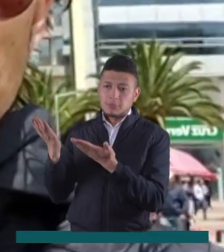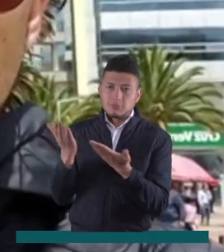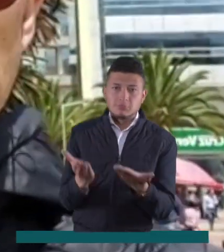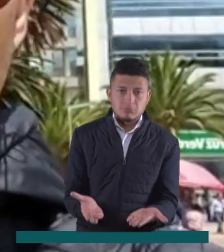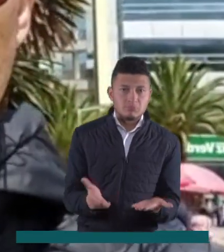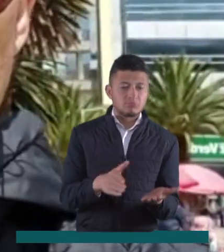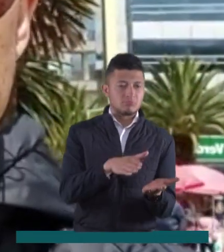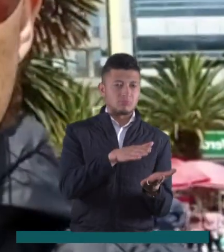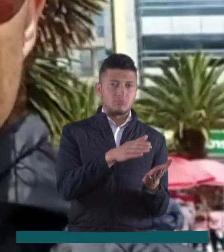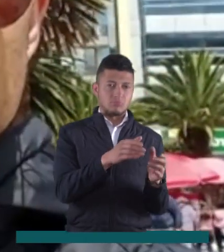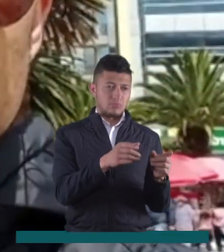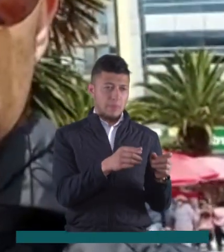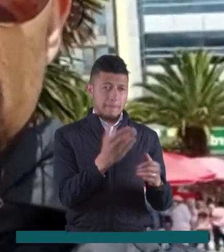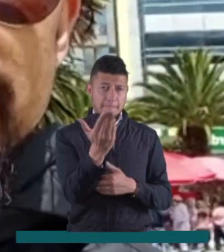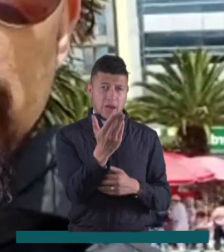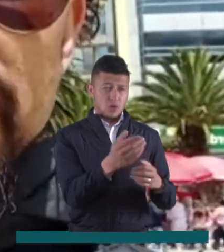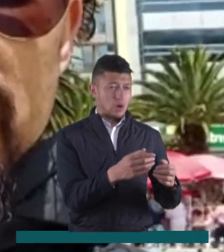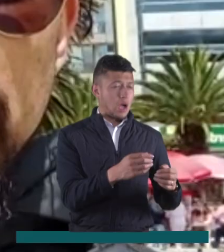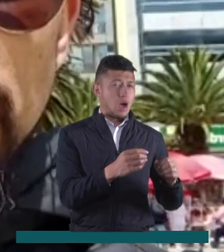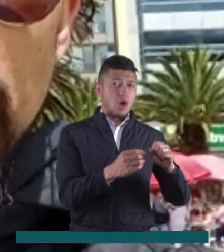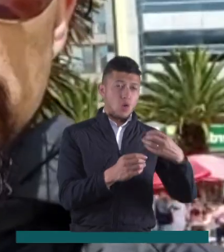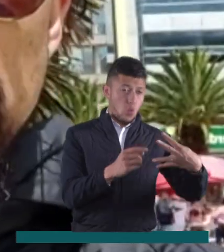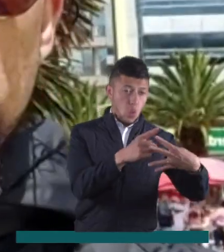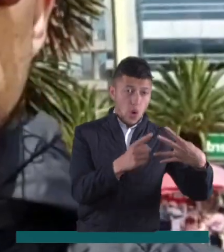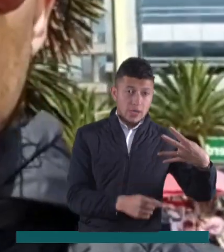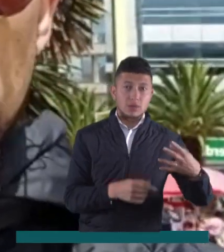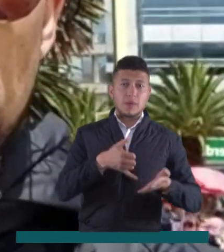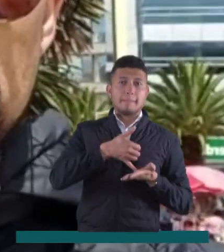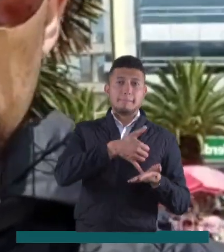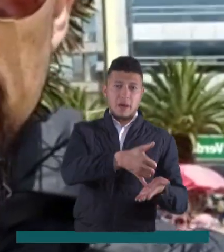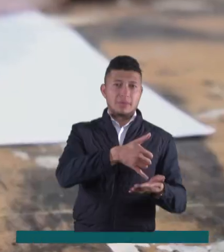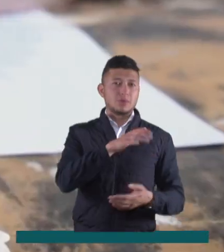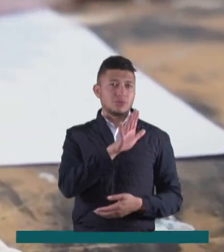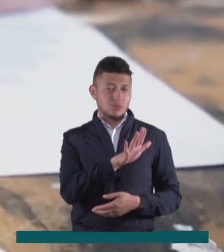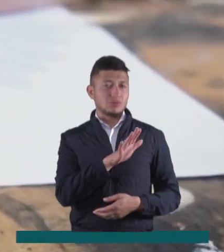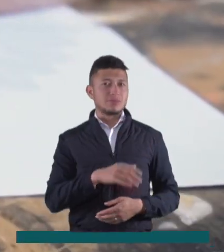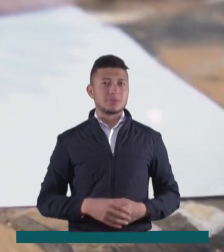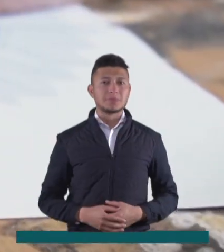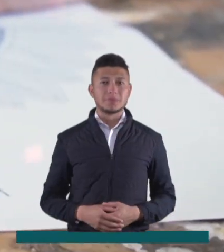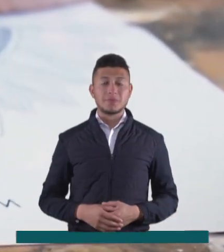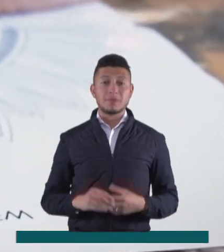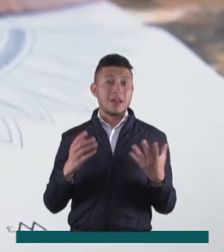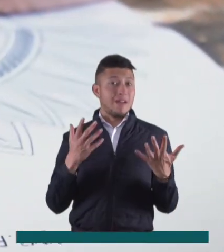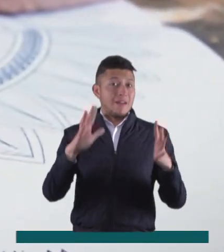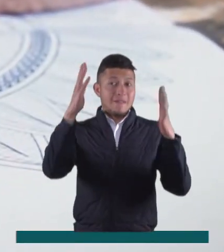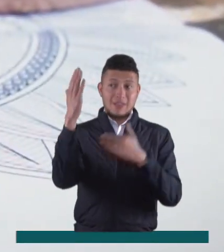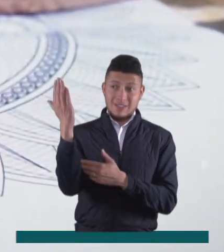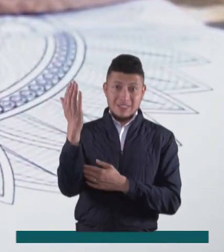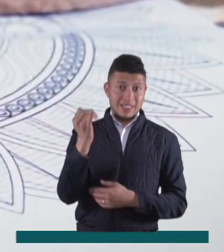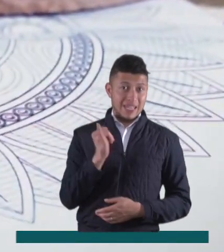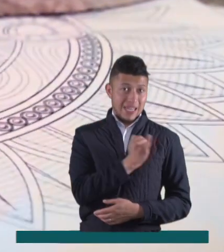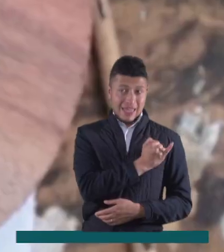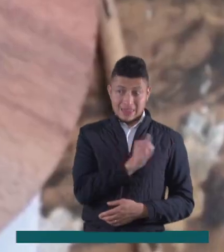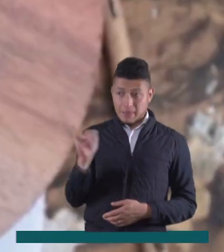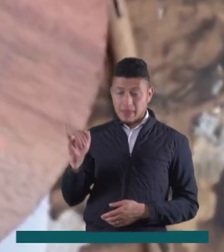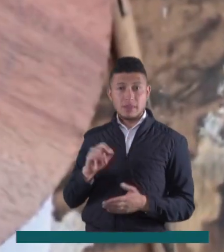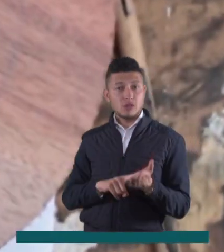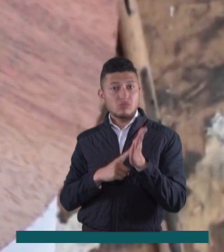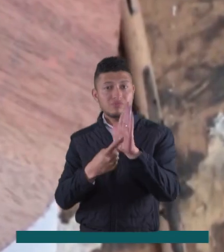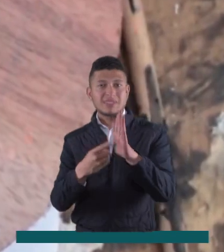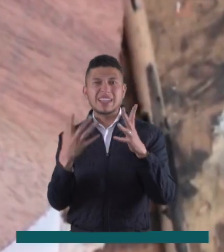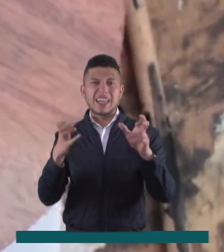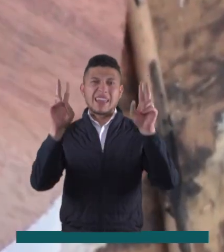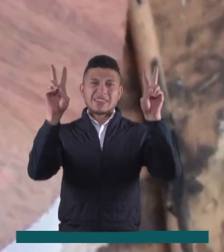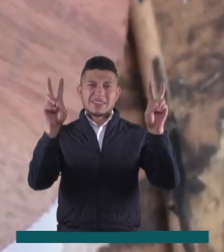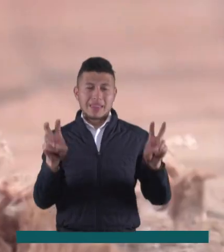agamuseños cuatro largometrajes que están participando de los premios Macondo 2020. En esta edición del Festival de Cine Independiente